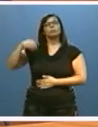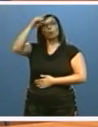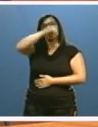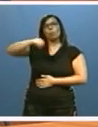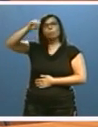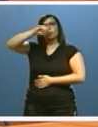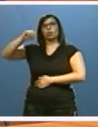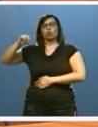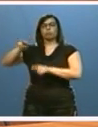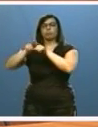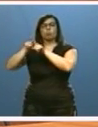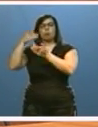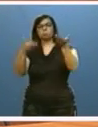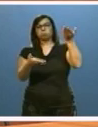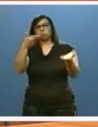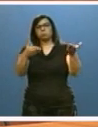los servicios sociales en España.